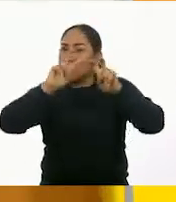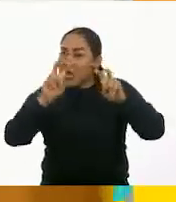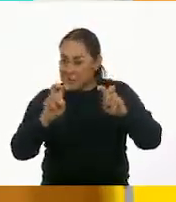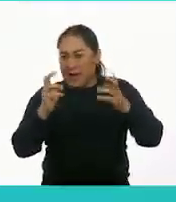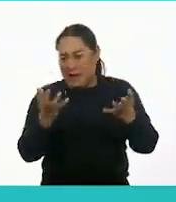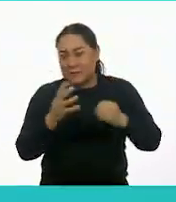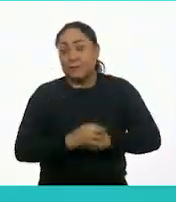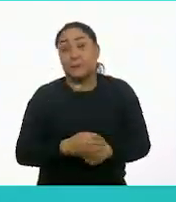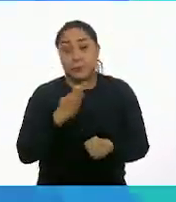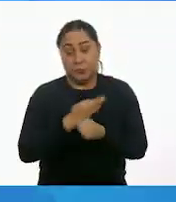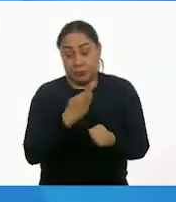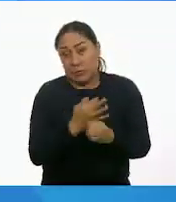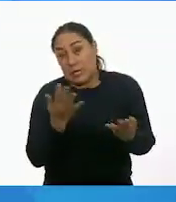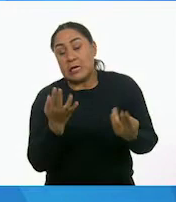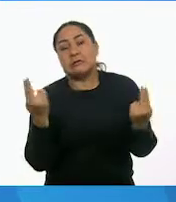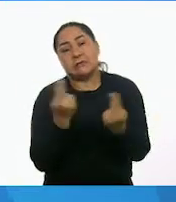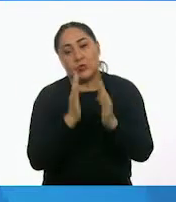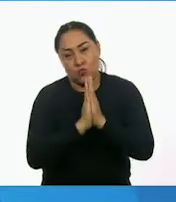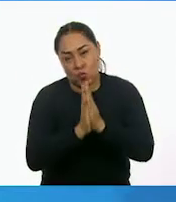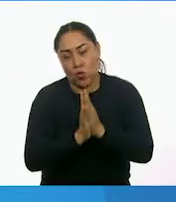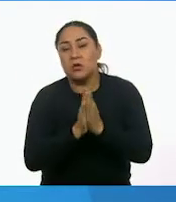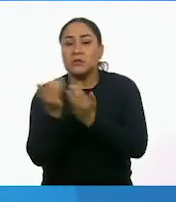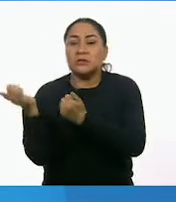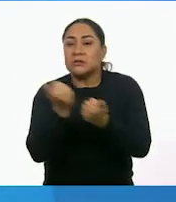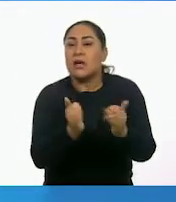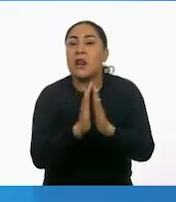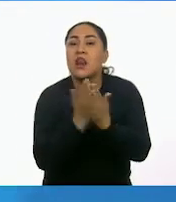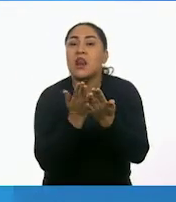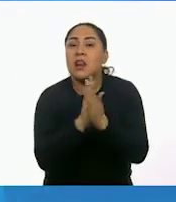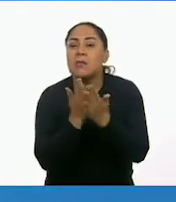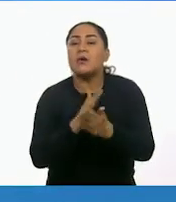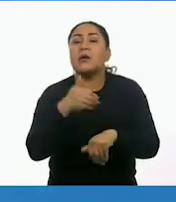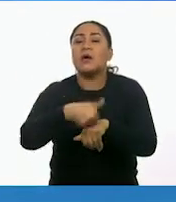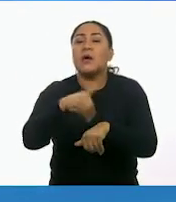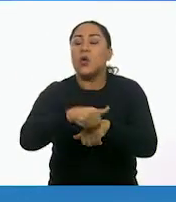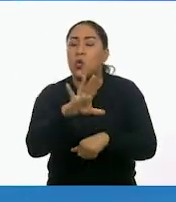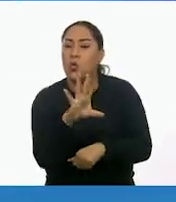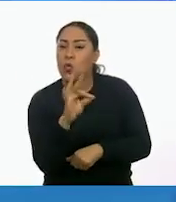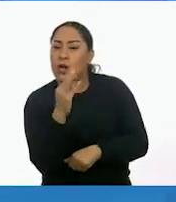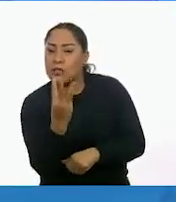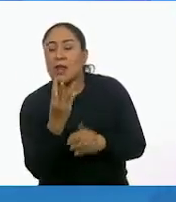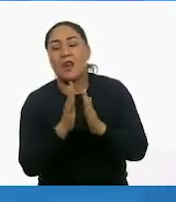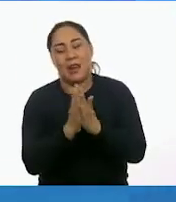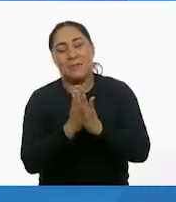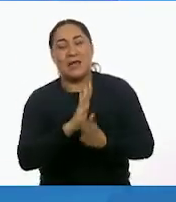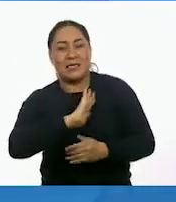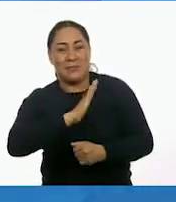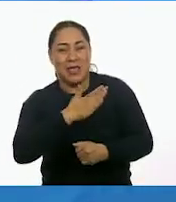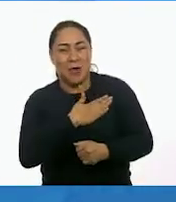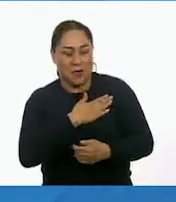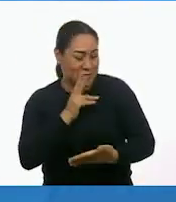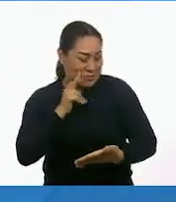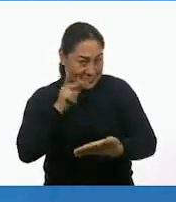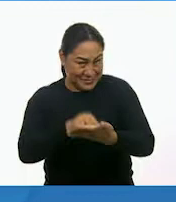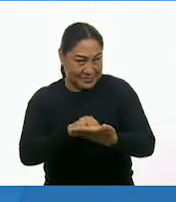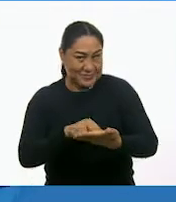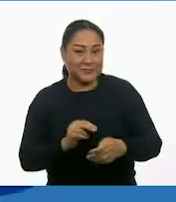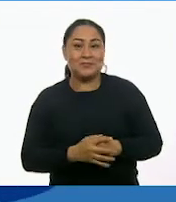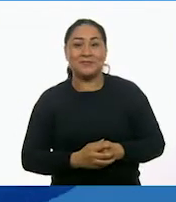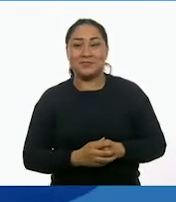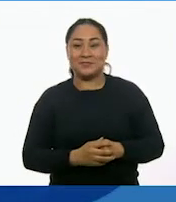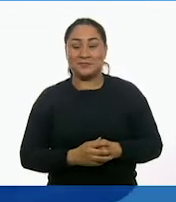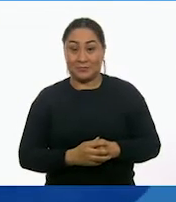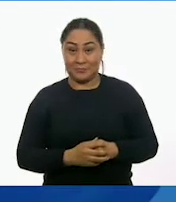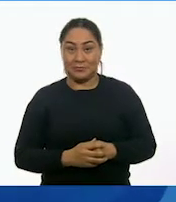esto necesitamos que las niñas y los niños abran su libro en la página 43 del Libro de Español. ¿Vamos a ver la página? Vamos a ver la